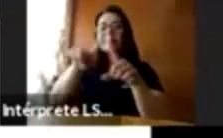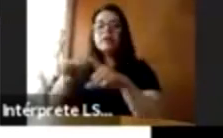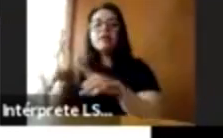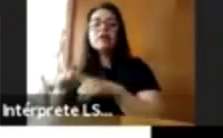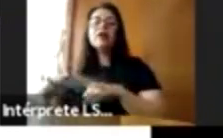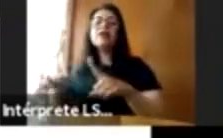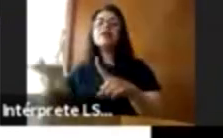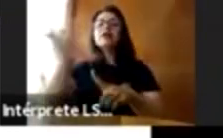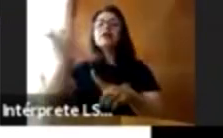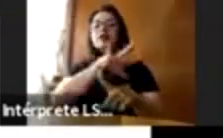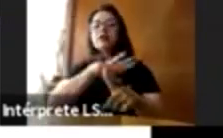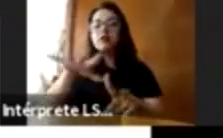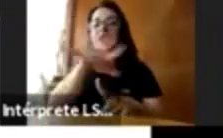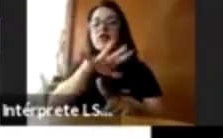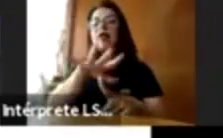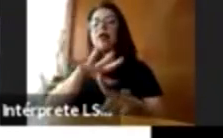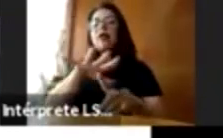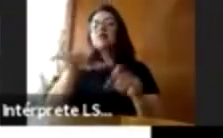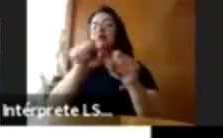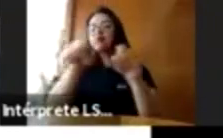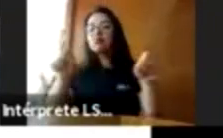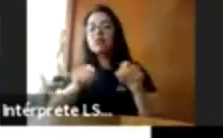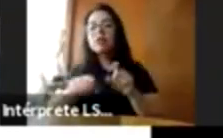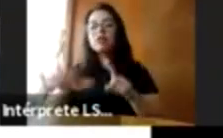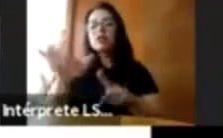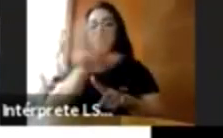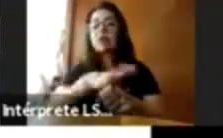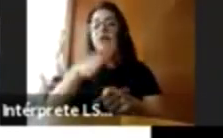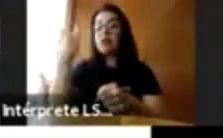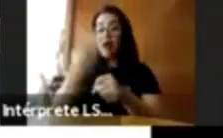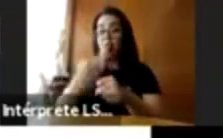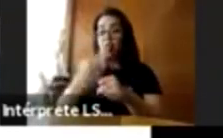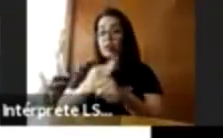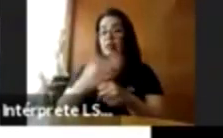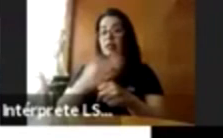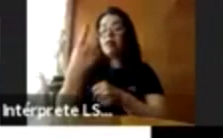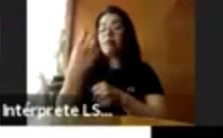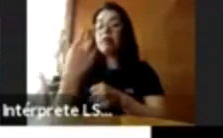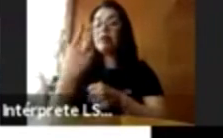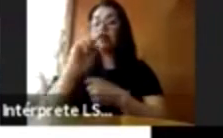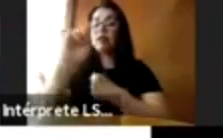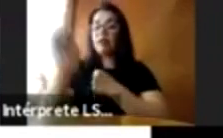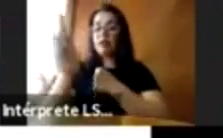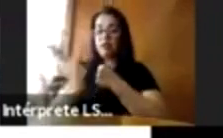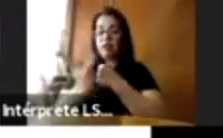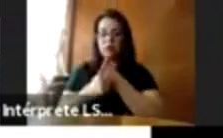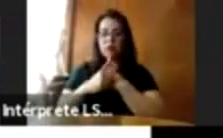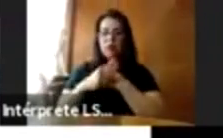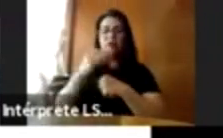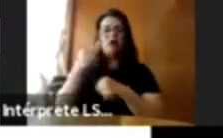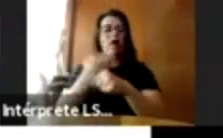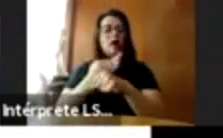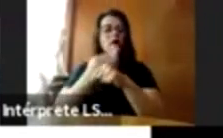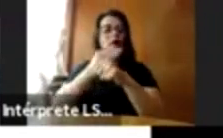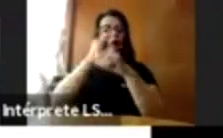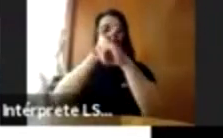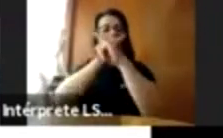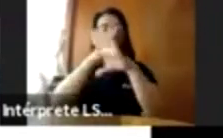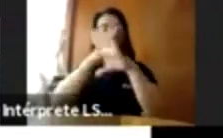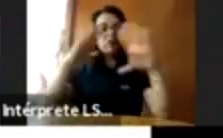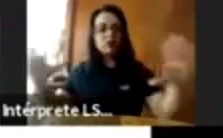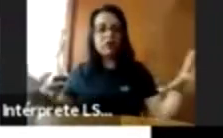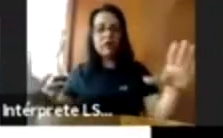etcétera, y estamos en este momento en 25 países. Y lo que hacemos es empezamos con los datos. ¿Cuál es el tamaño del